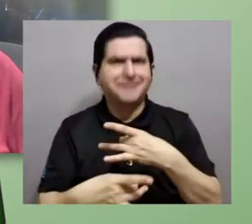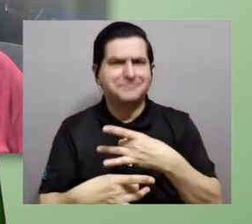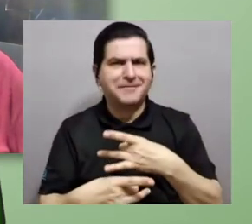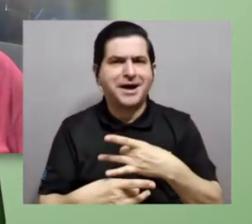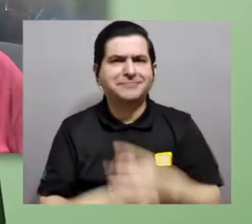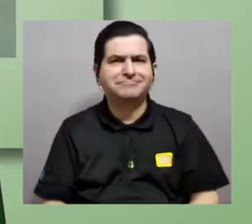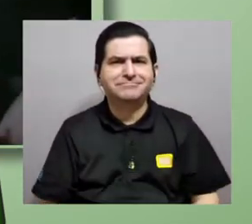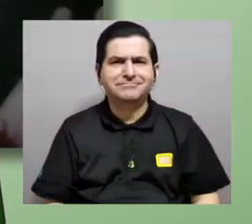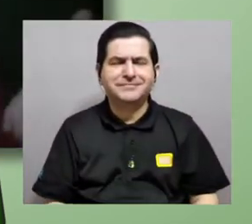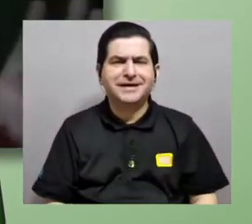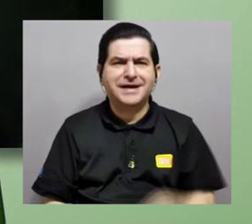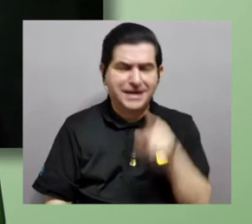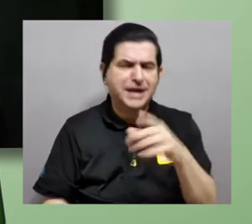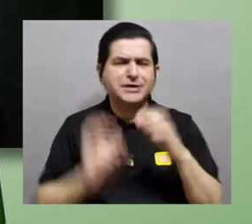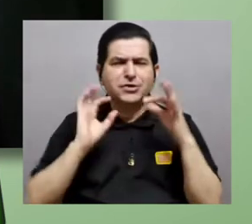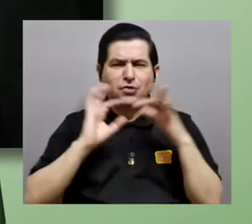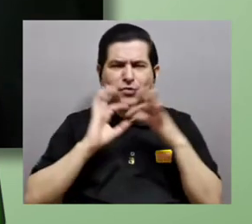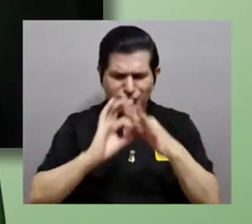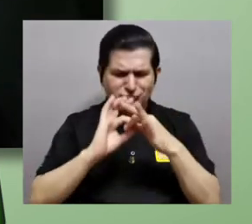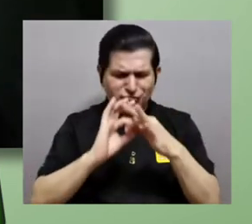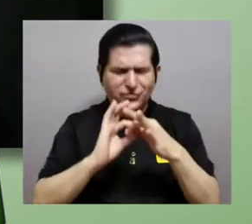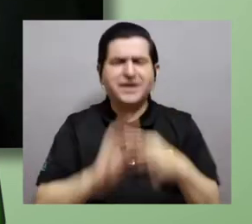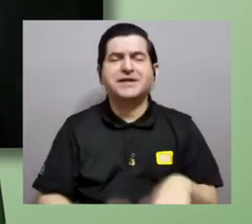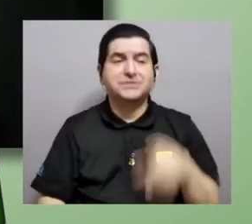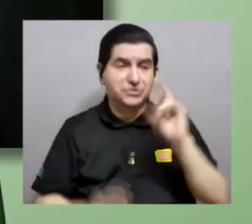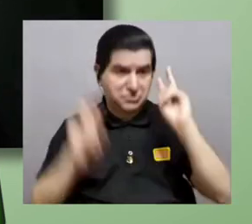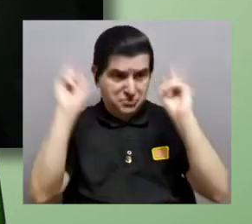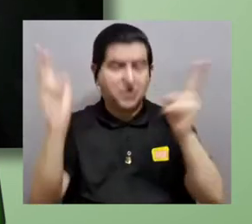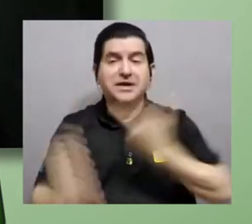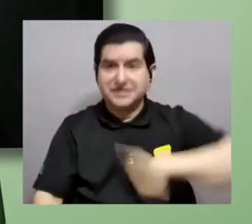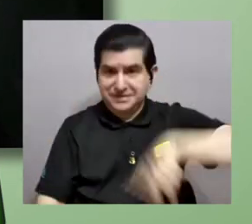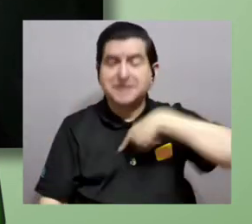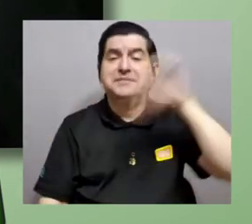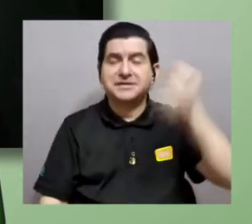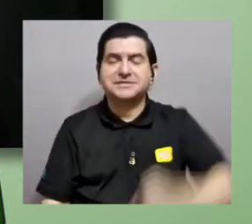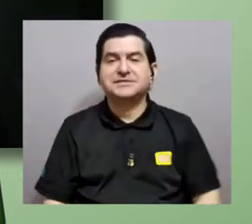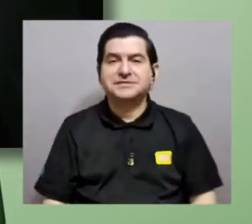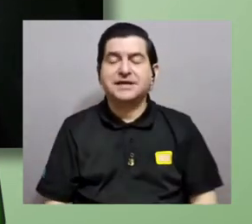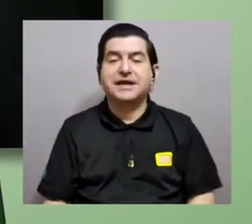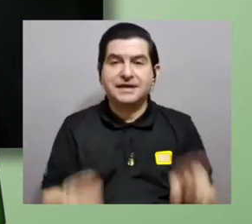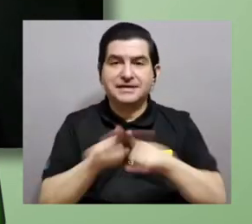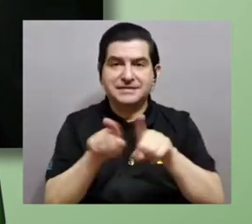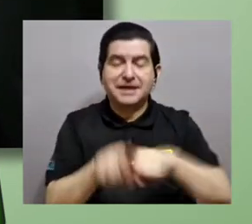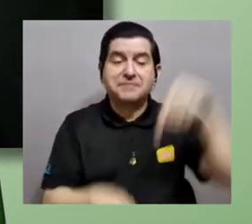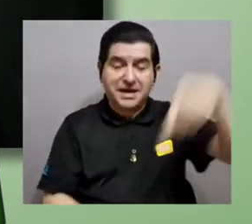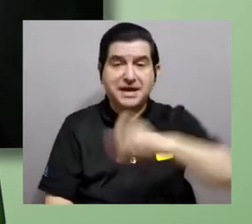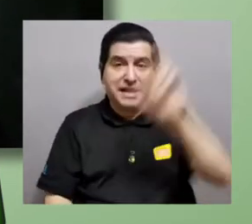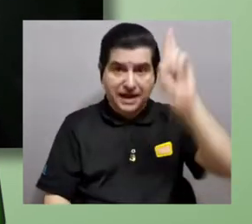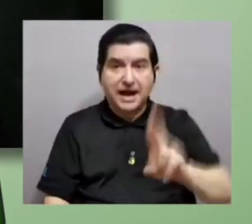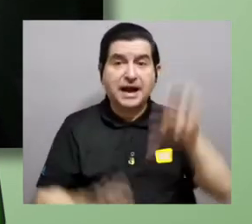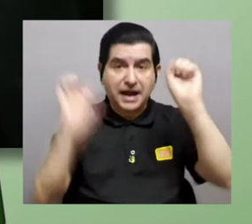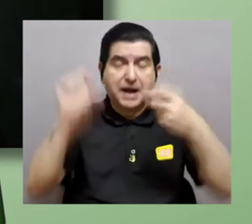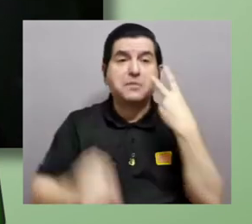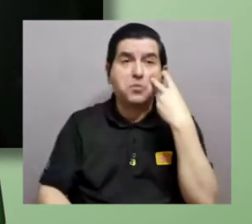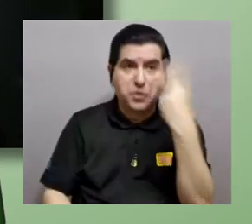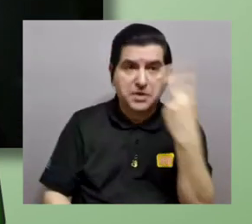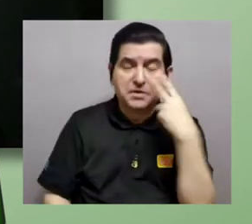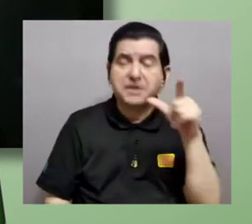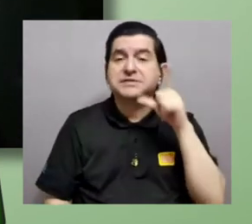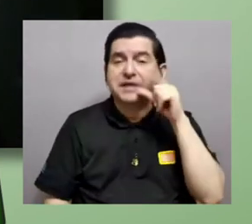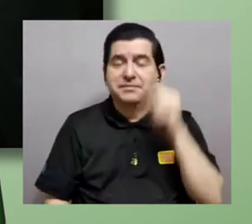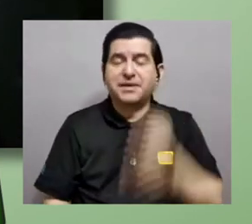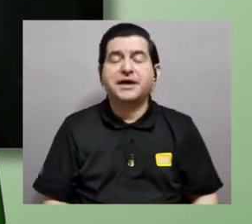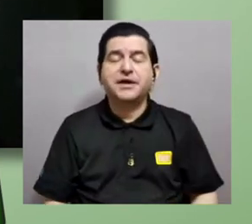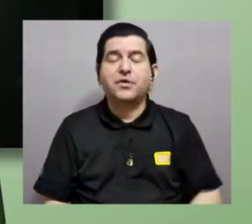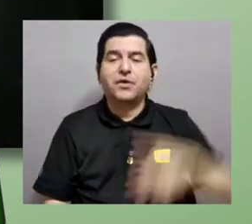tema muy interesante y está muy fuertemente relacionado con esto. La jacana también está aquí en Costa Rica, la